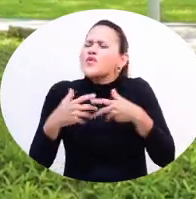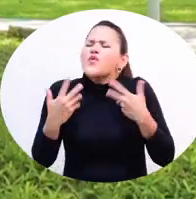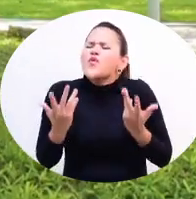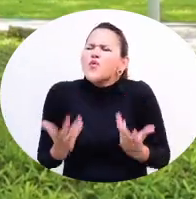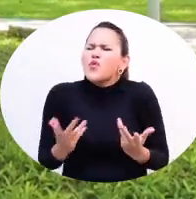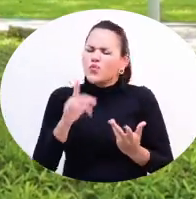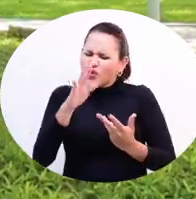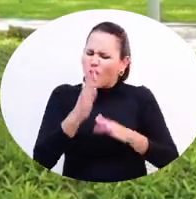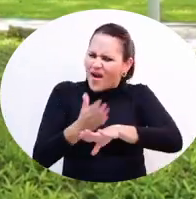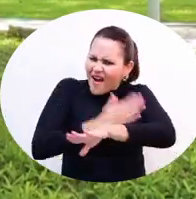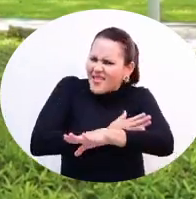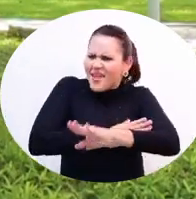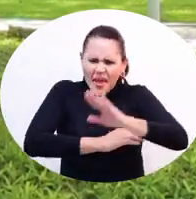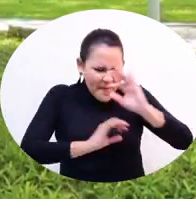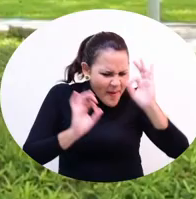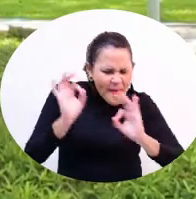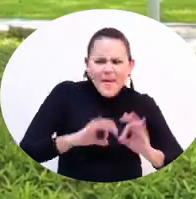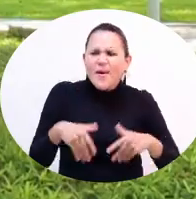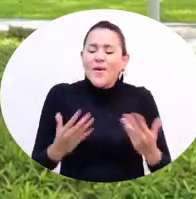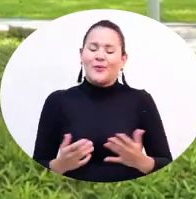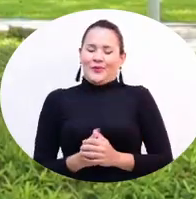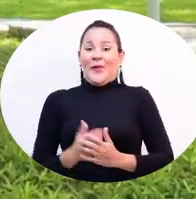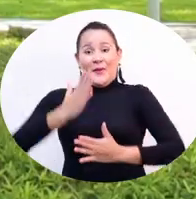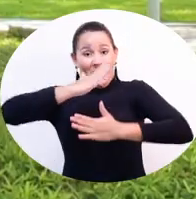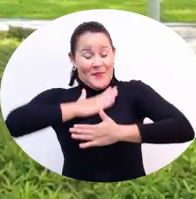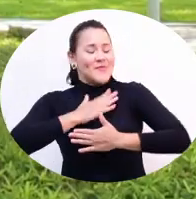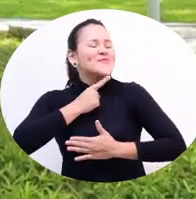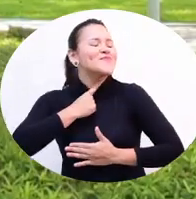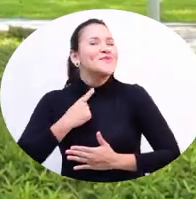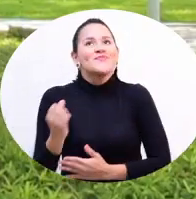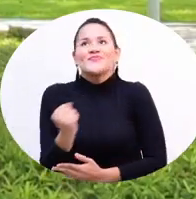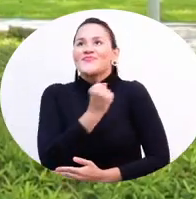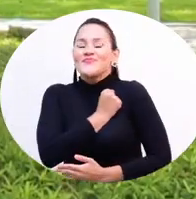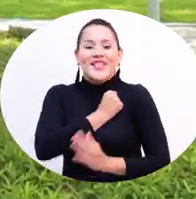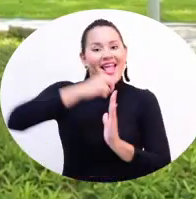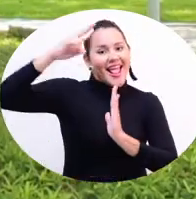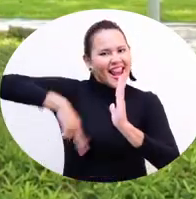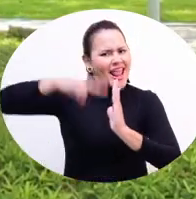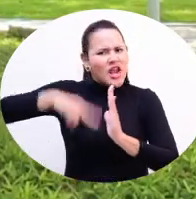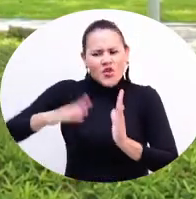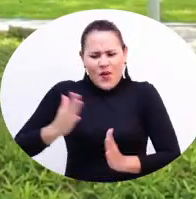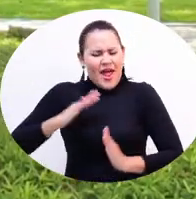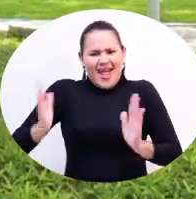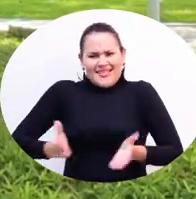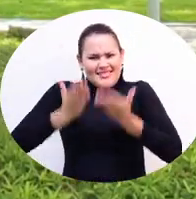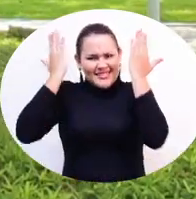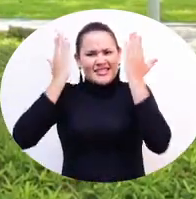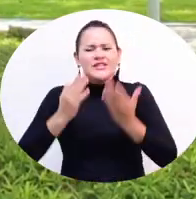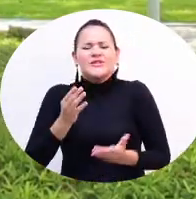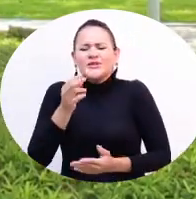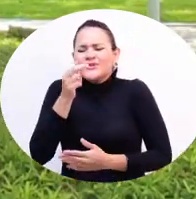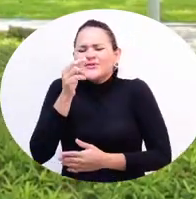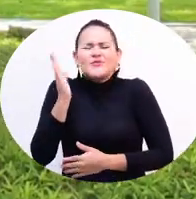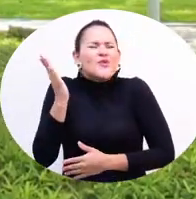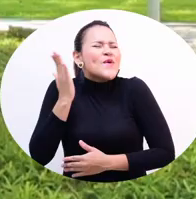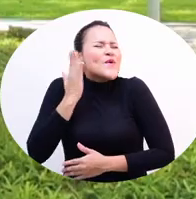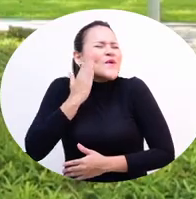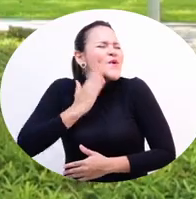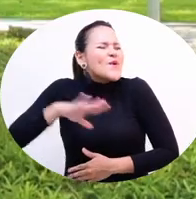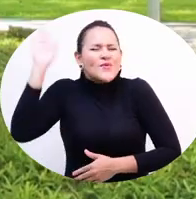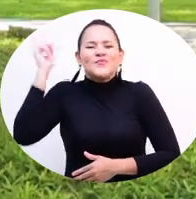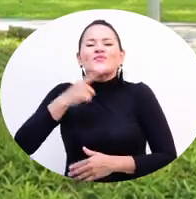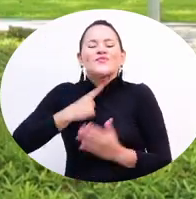estrella en estas pruebas? Me gusta mucho leer, entonces siempre de pequeña he leído y eso siento que me ayudó bastante.